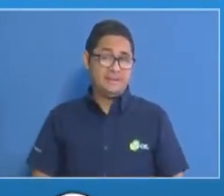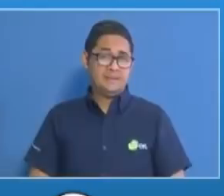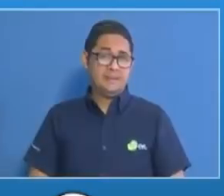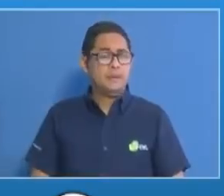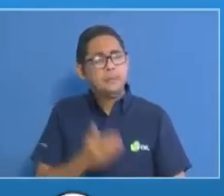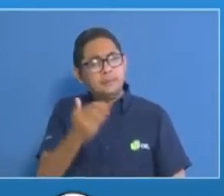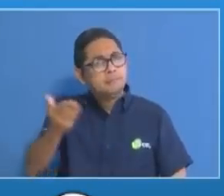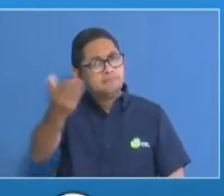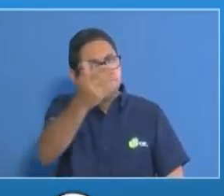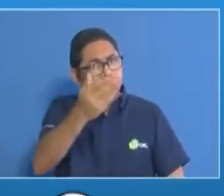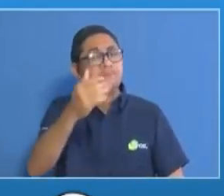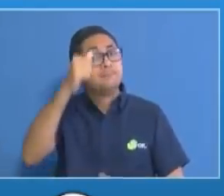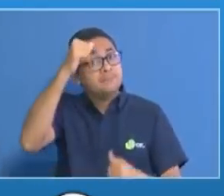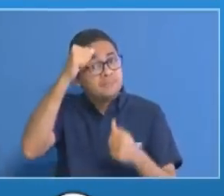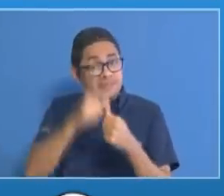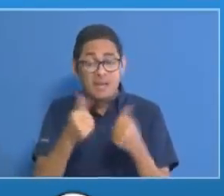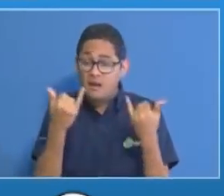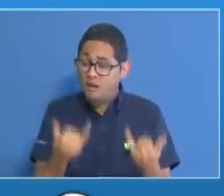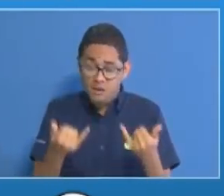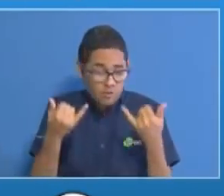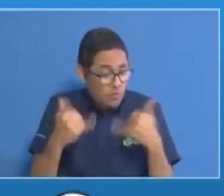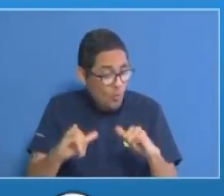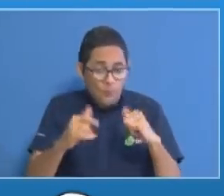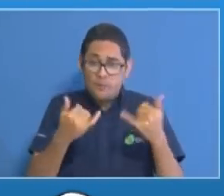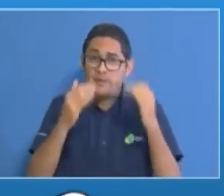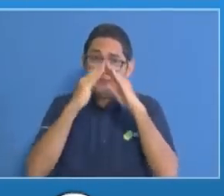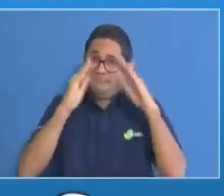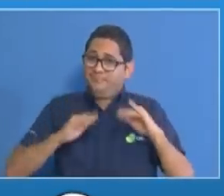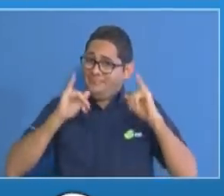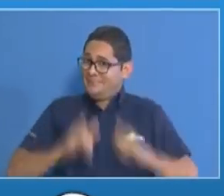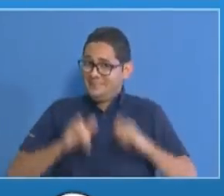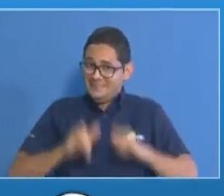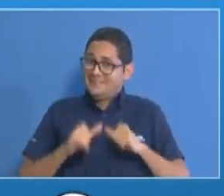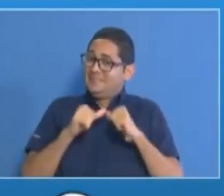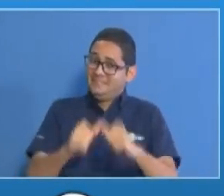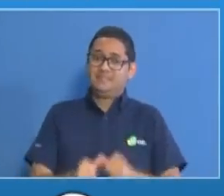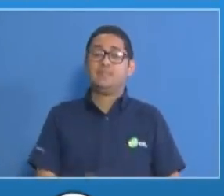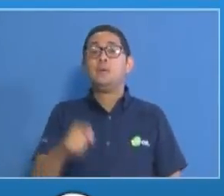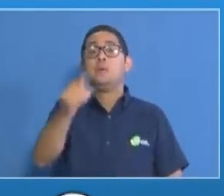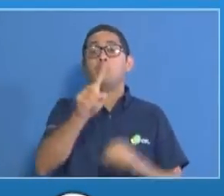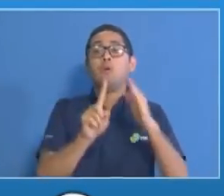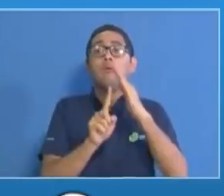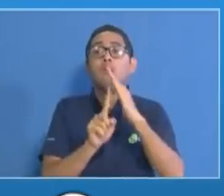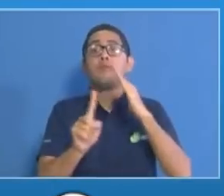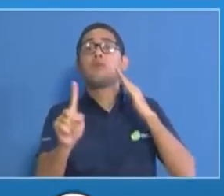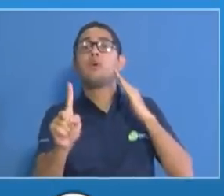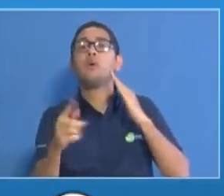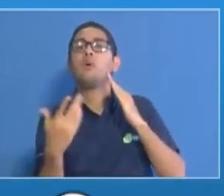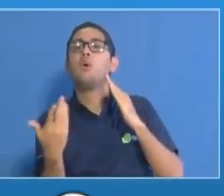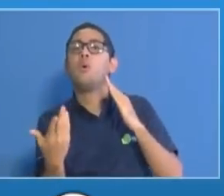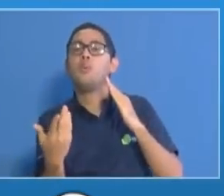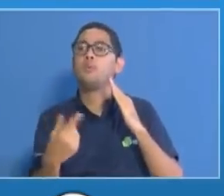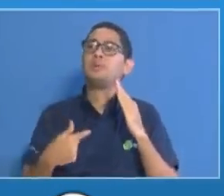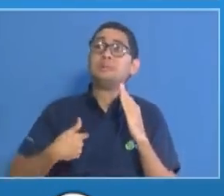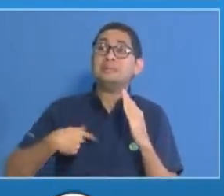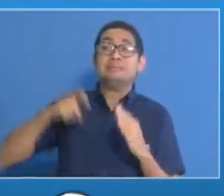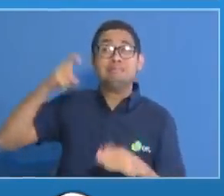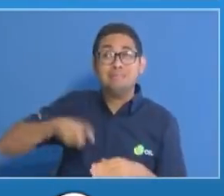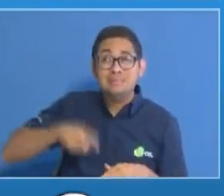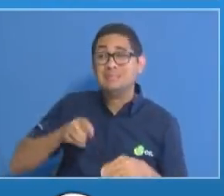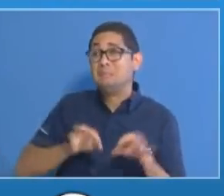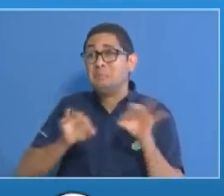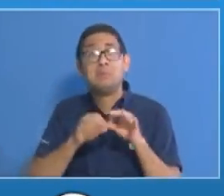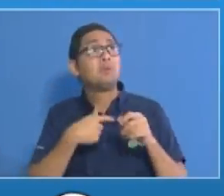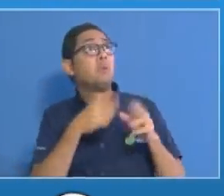recuerda que continuamos en cuarentena las salidas deben ser extremadamente necesarias desde